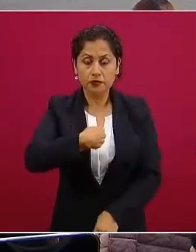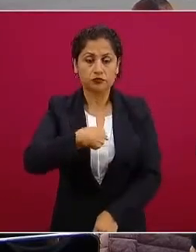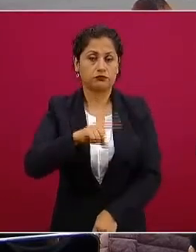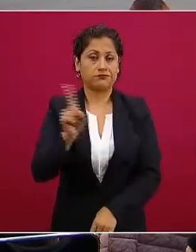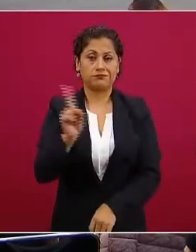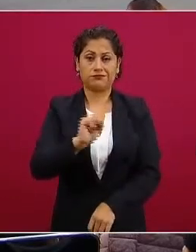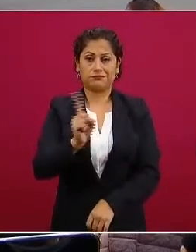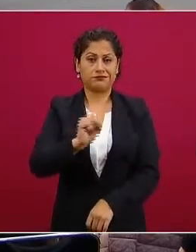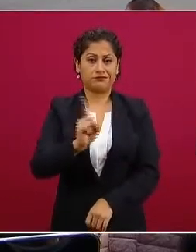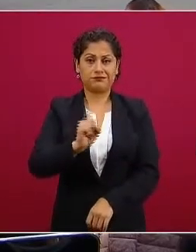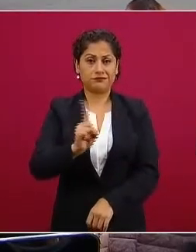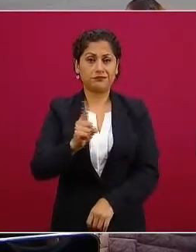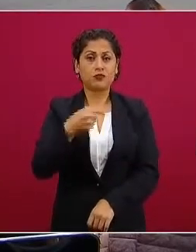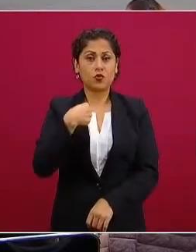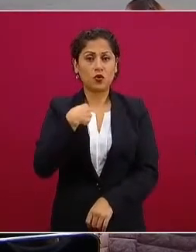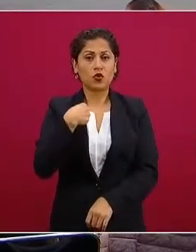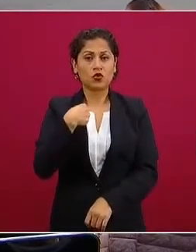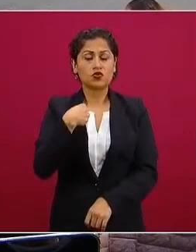permitir